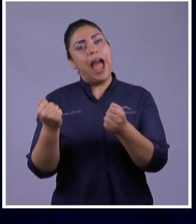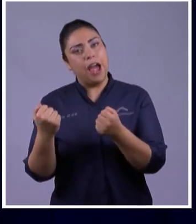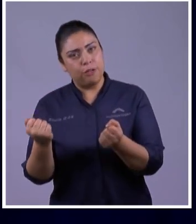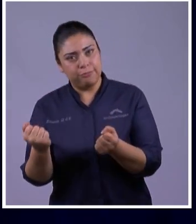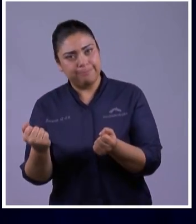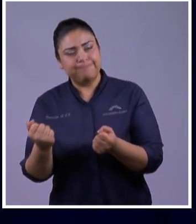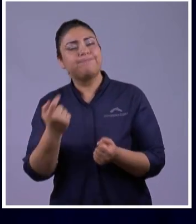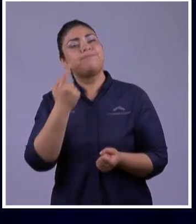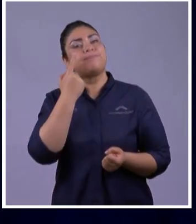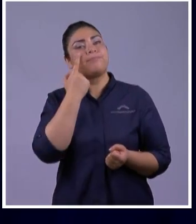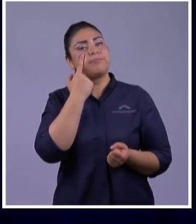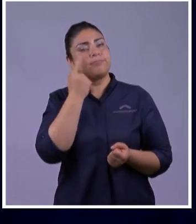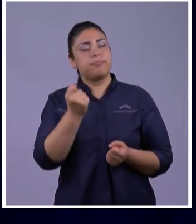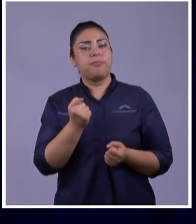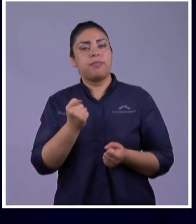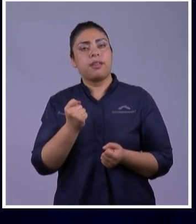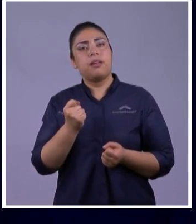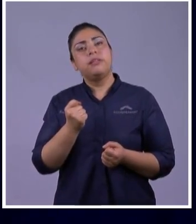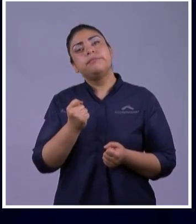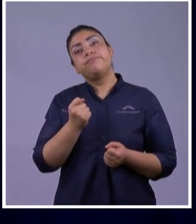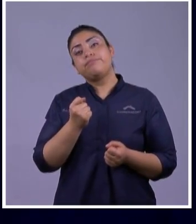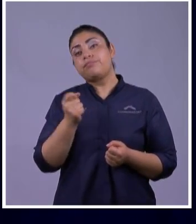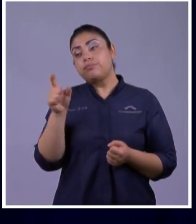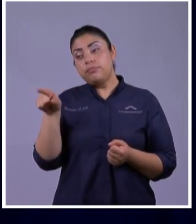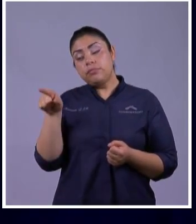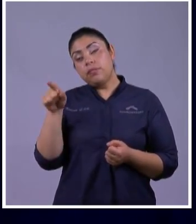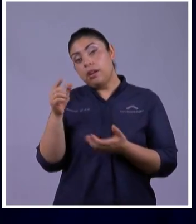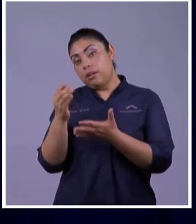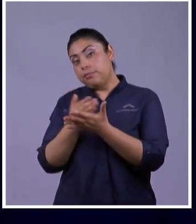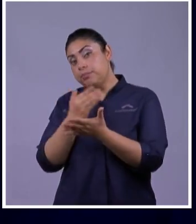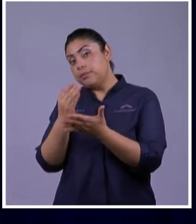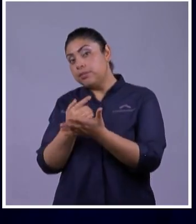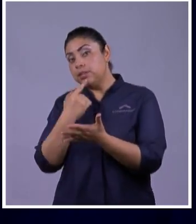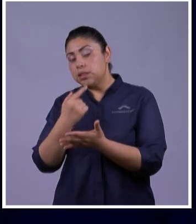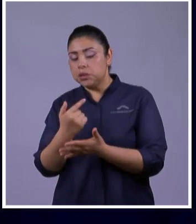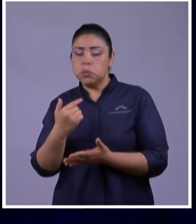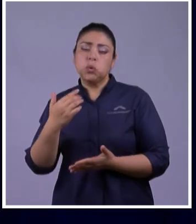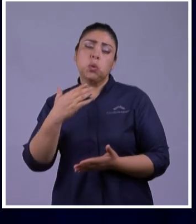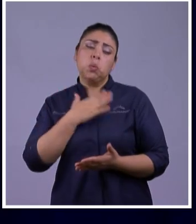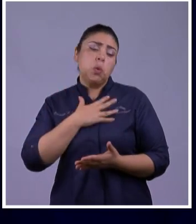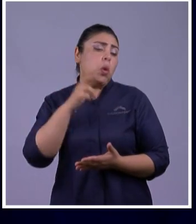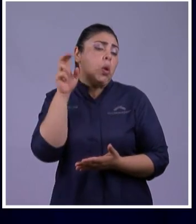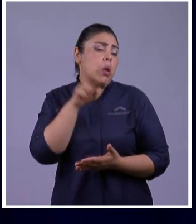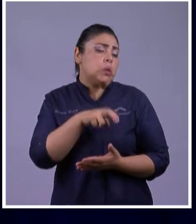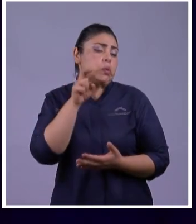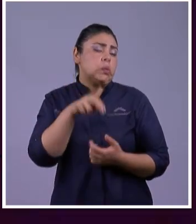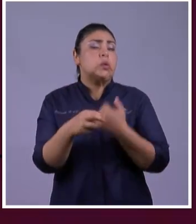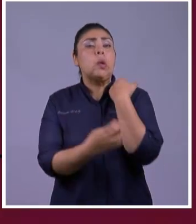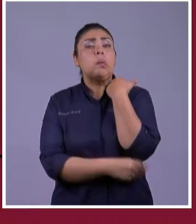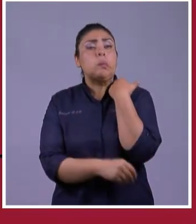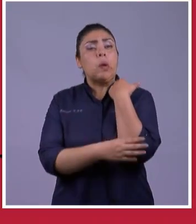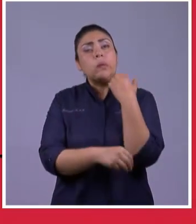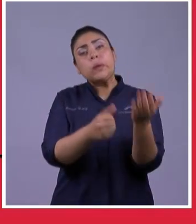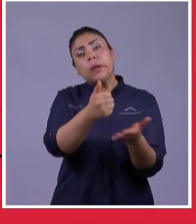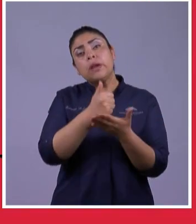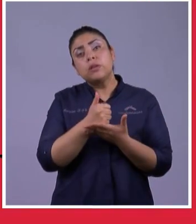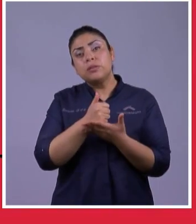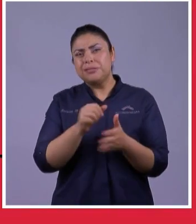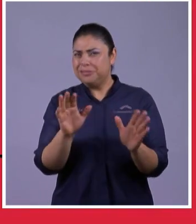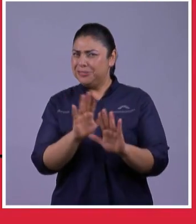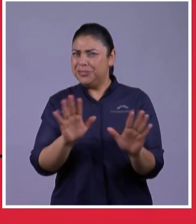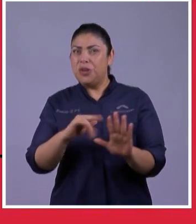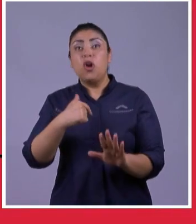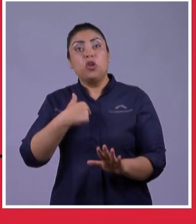dice lo que les voy a decir no lo digo desde la escasez pues he aprendido a contentarme